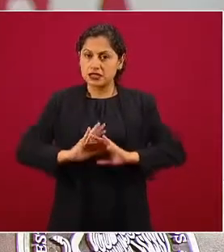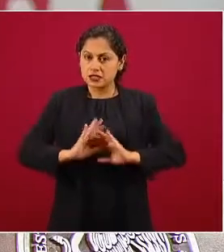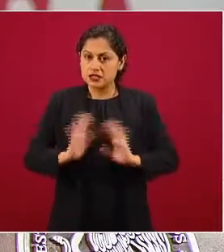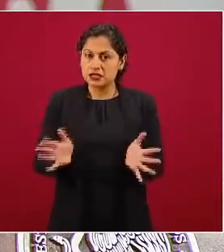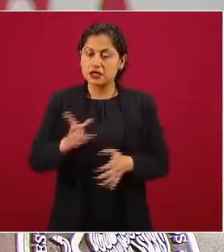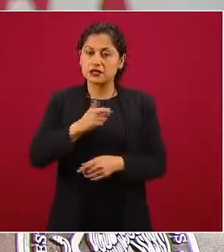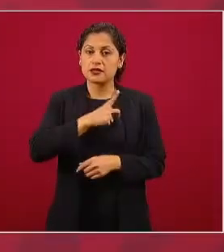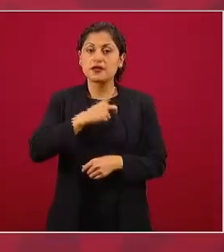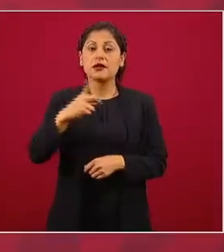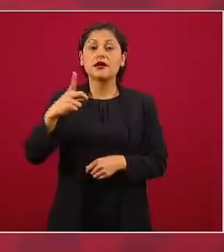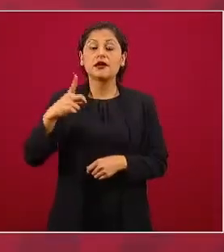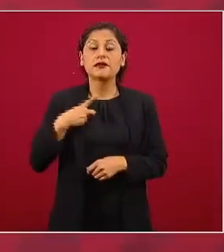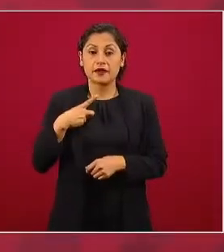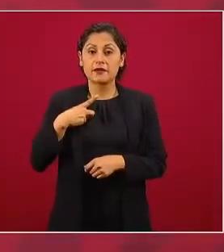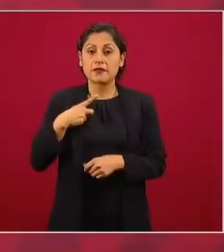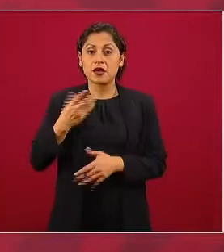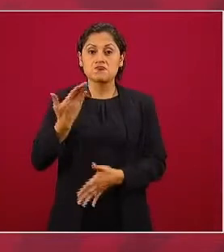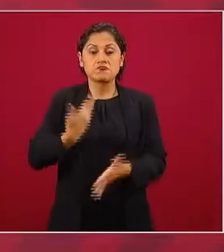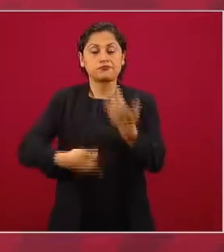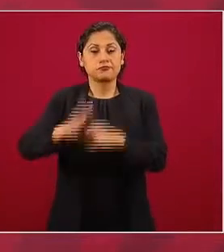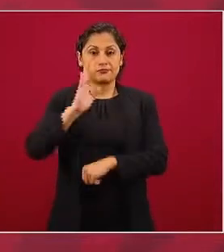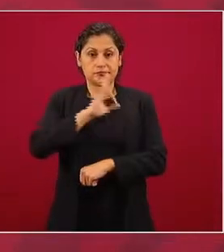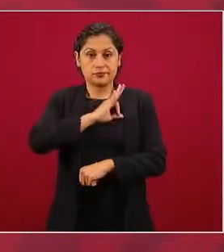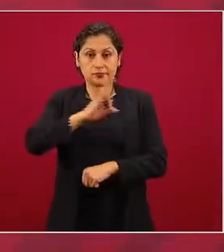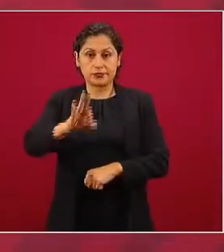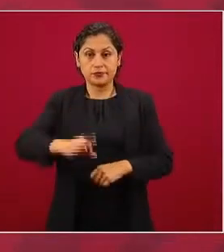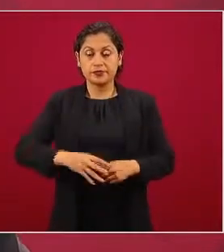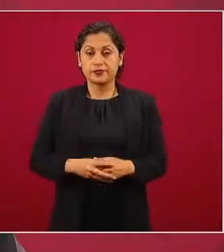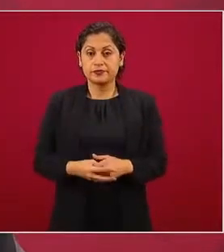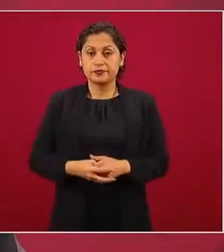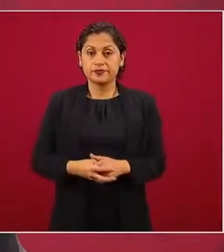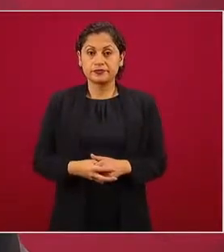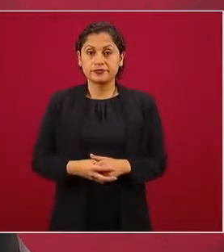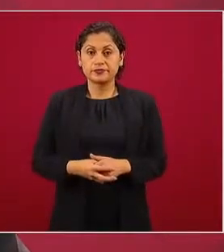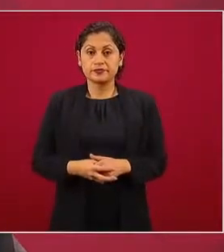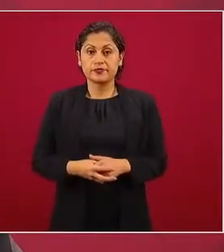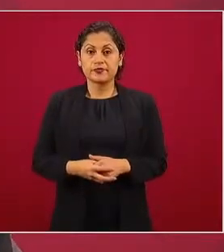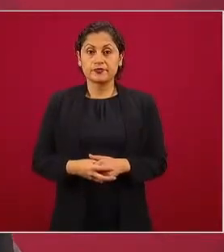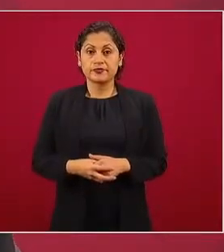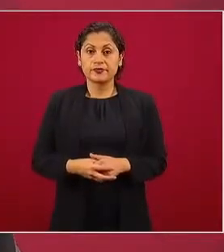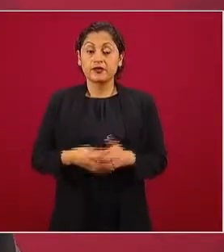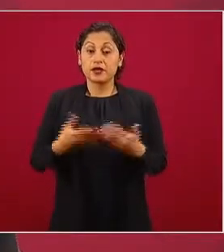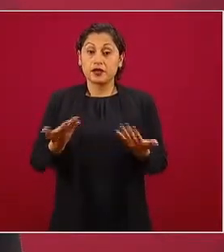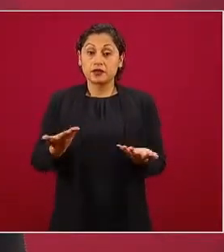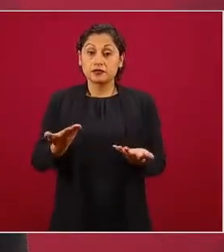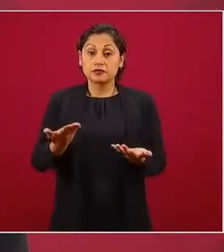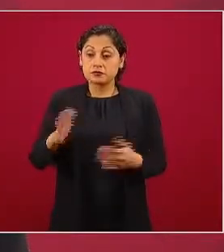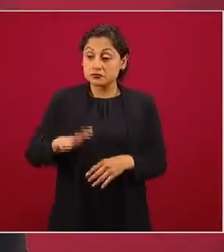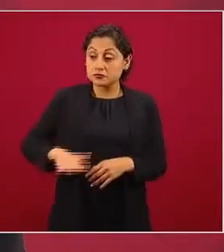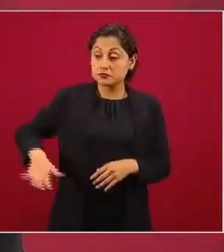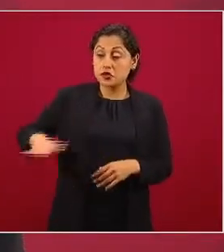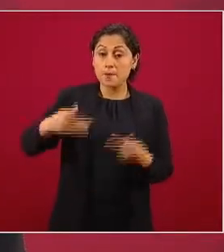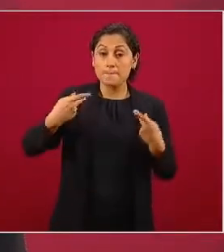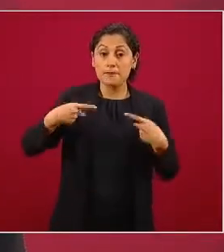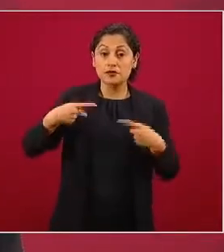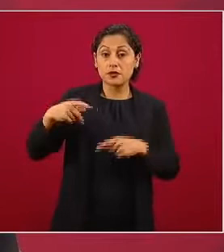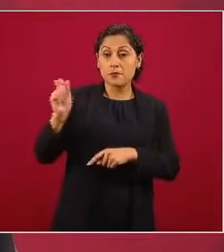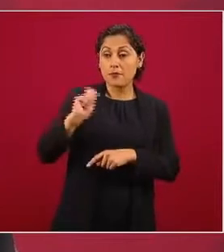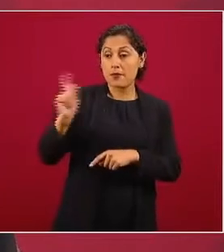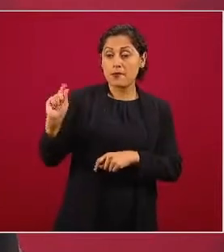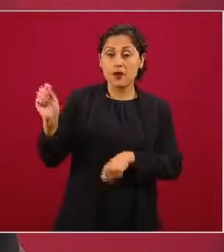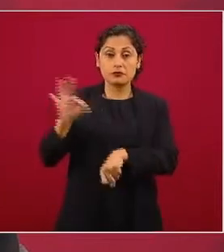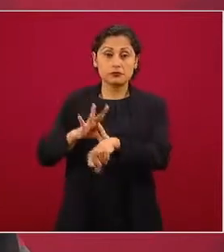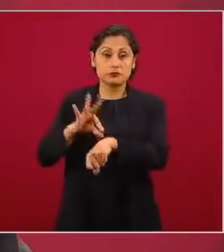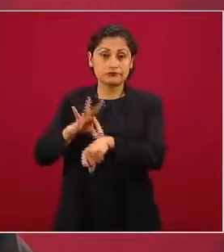para poder salir adelante. Y hacer lo que nos están recomendando los científicos, los médicos,